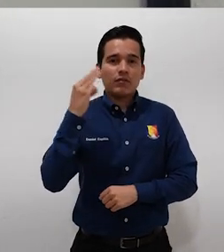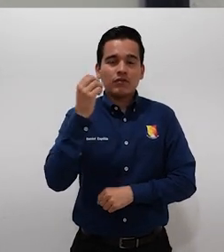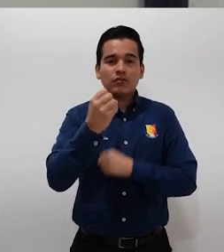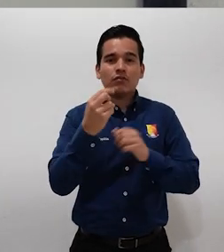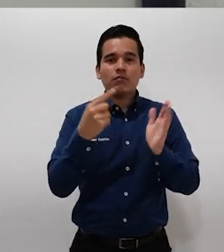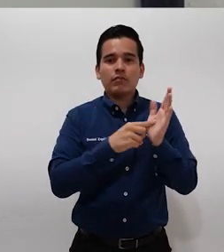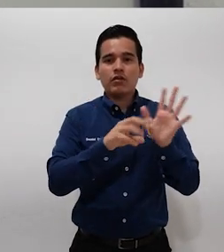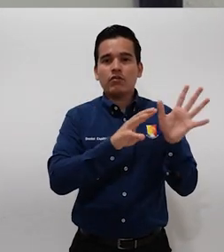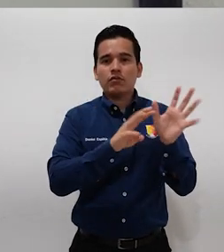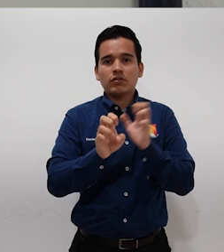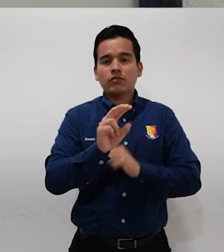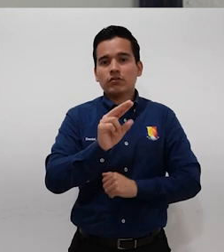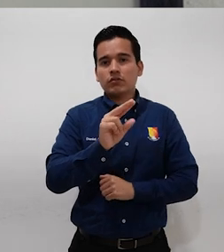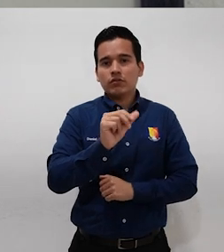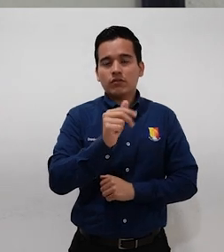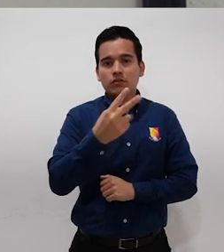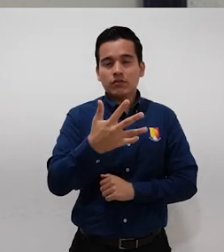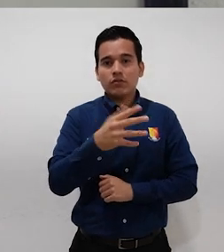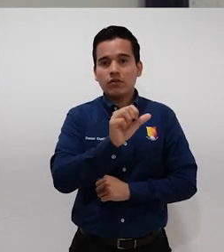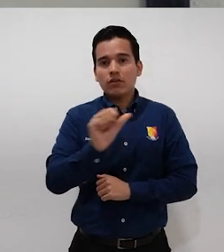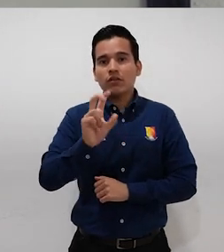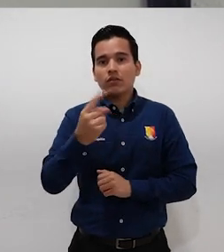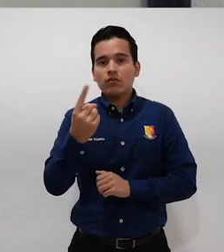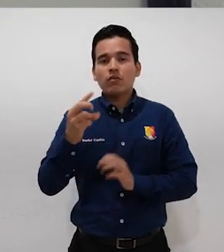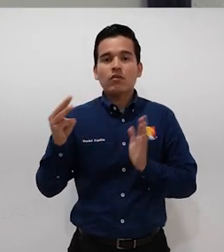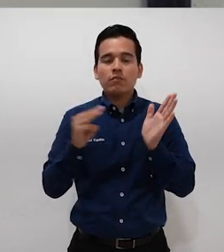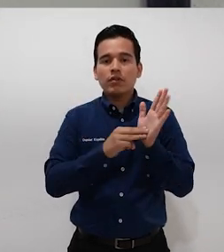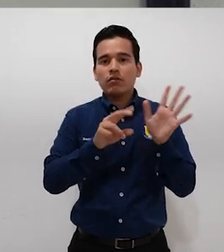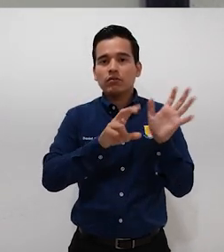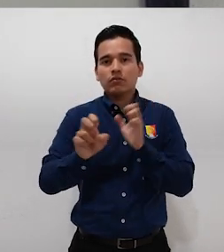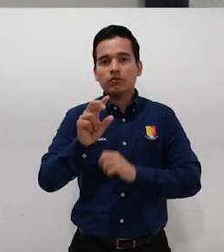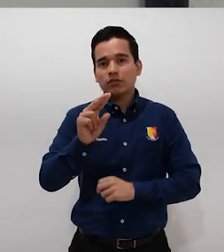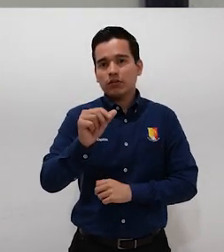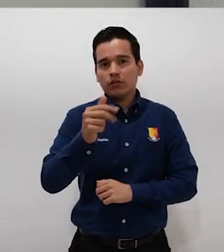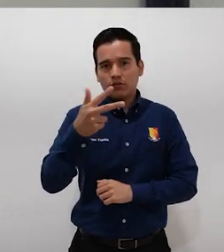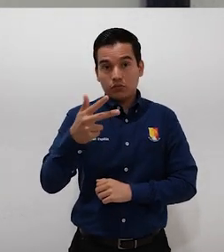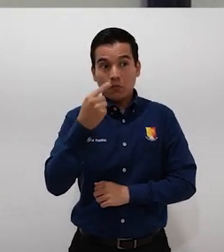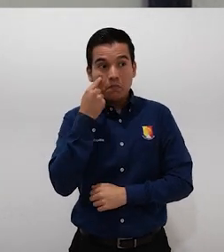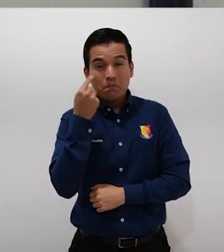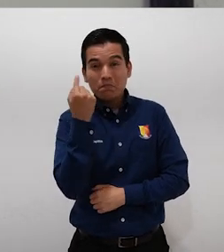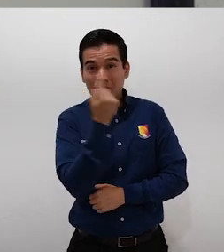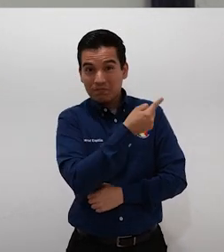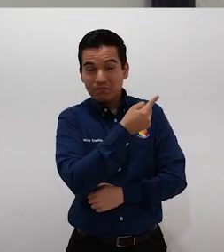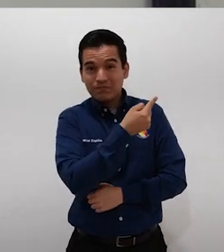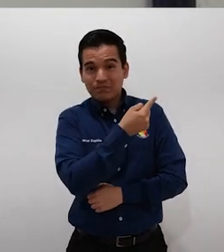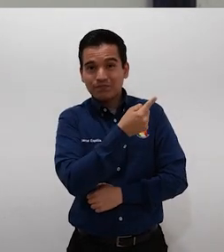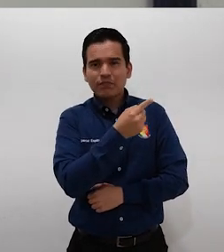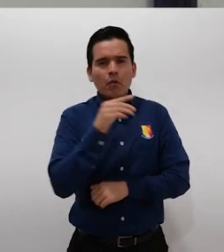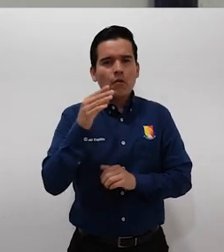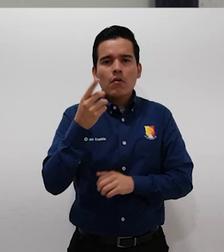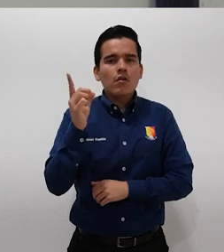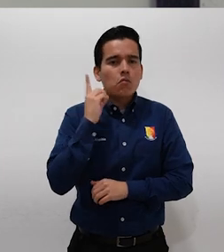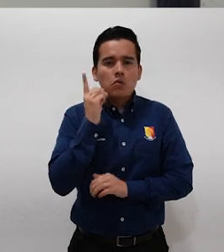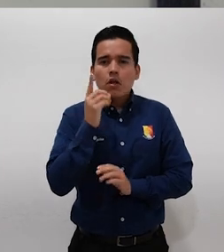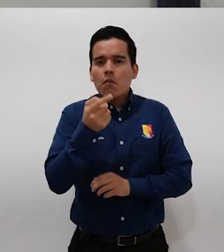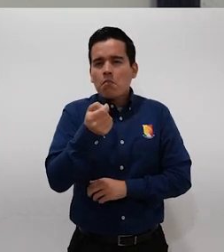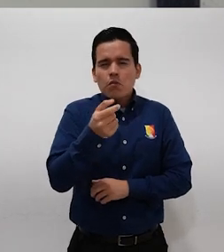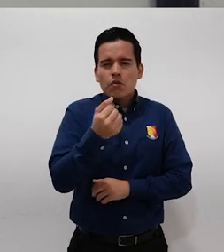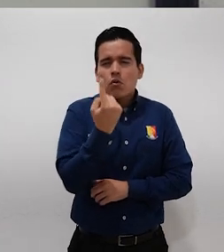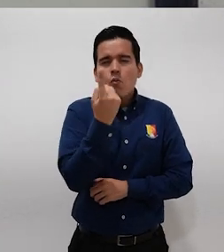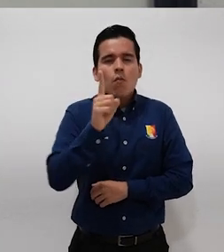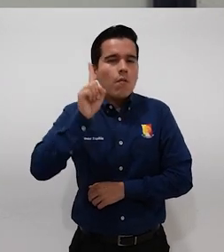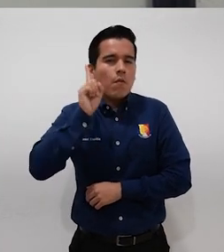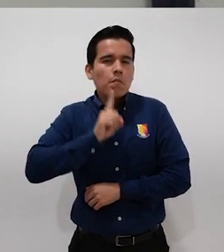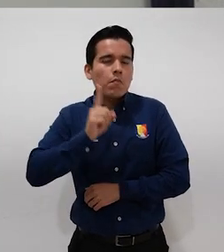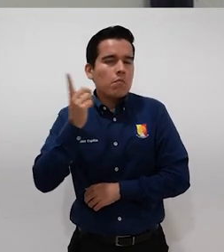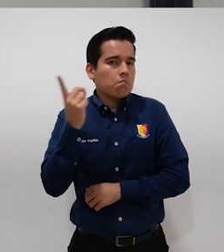de 1975 al 31 de marzo de 1978. Usted podrá ver, eran menos diputados, era una sola mujer